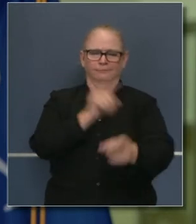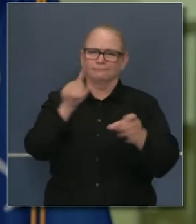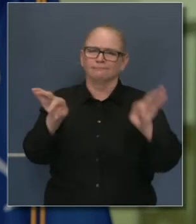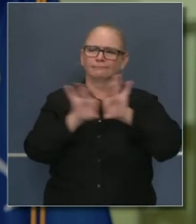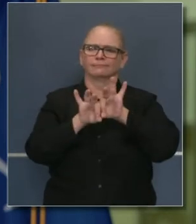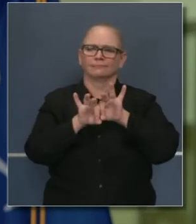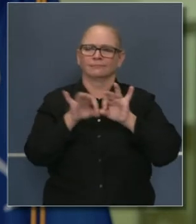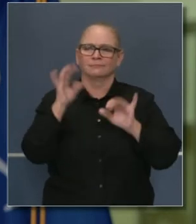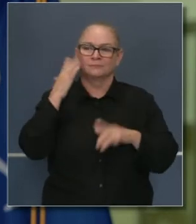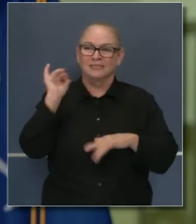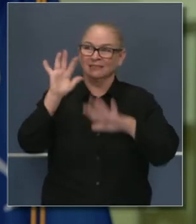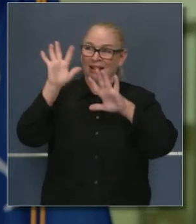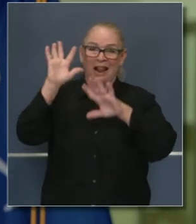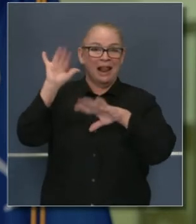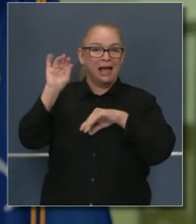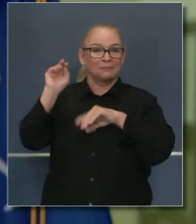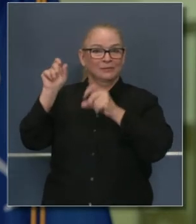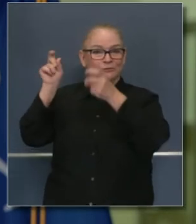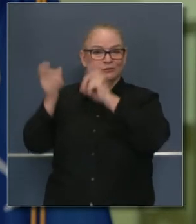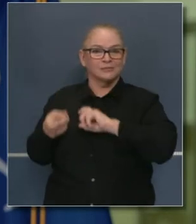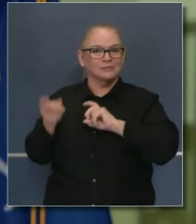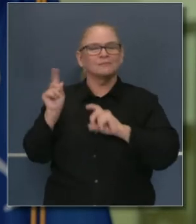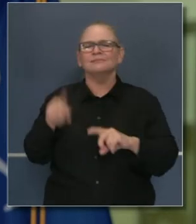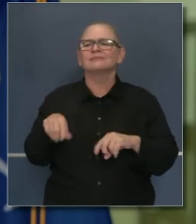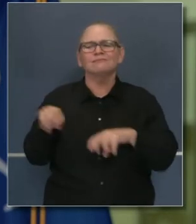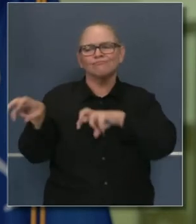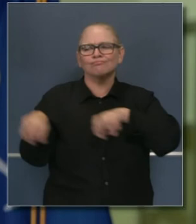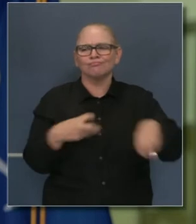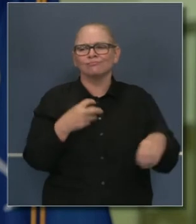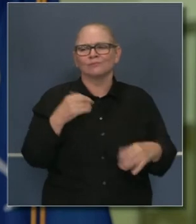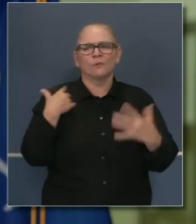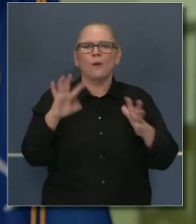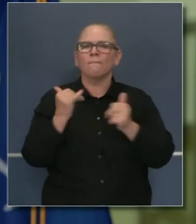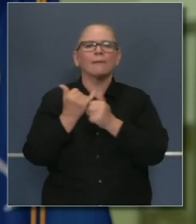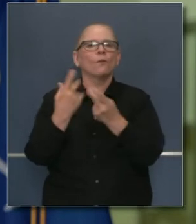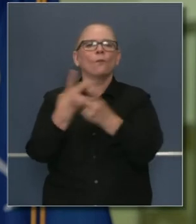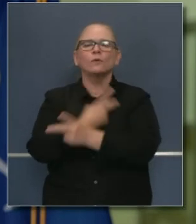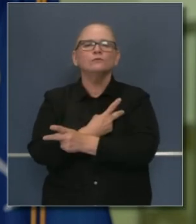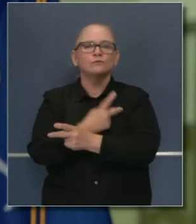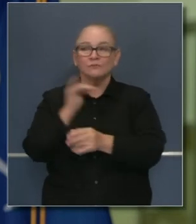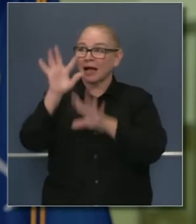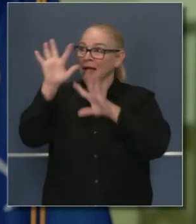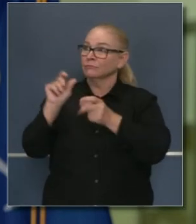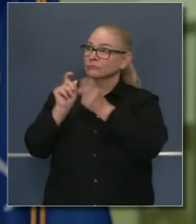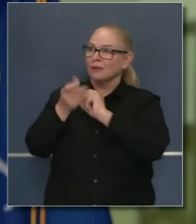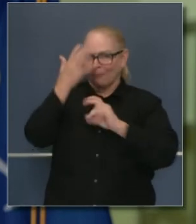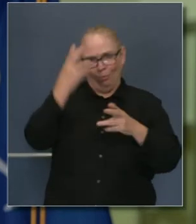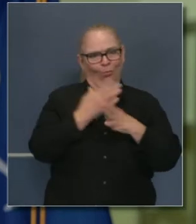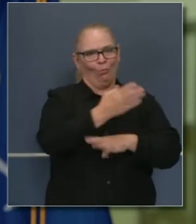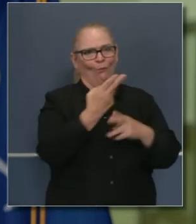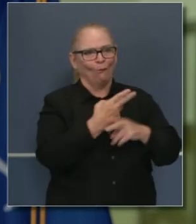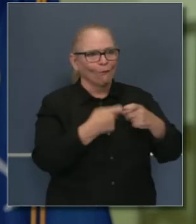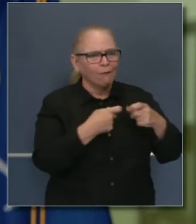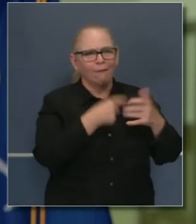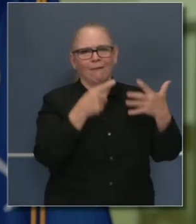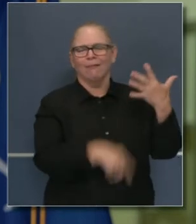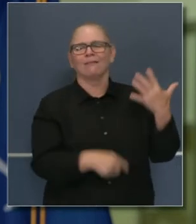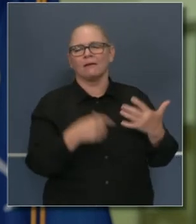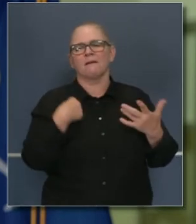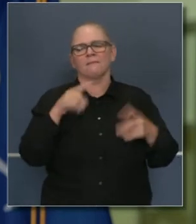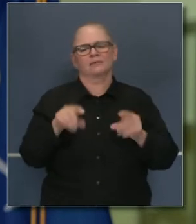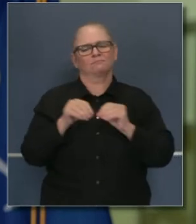cambio global no es hacer que el globo cambie de manera más aguda